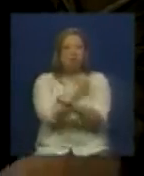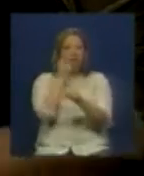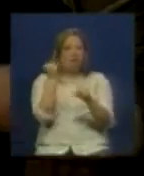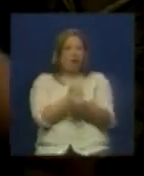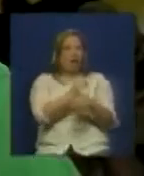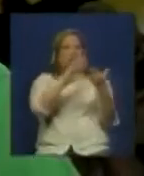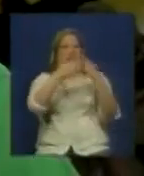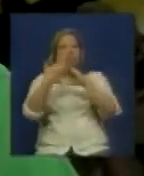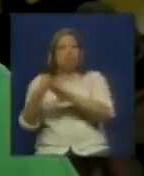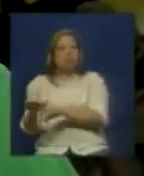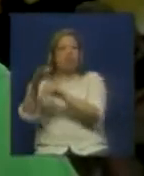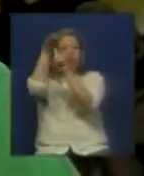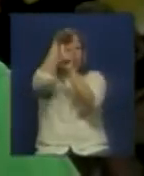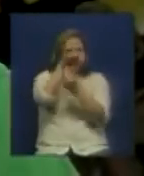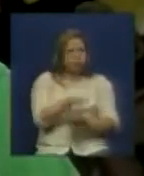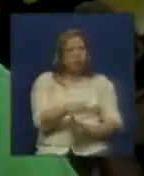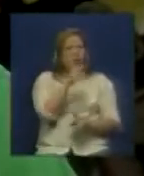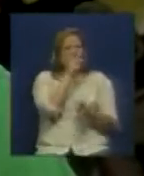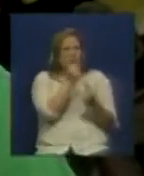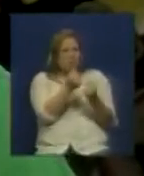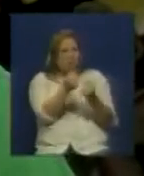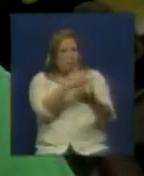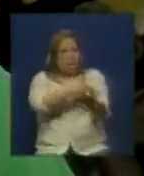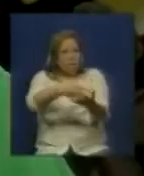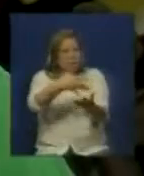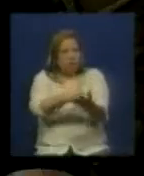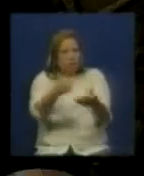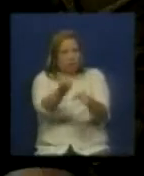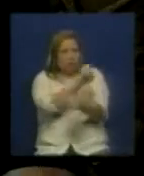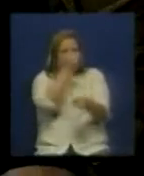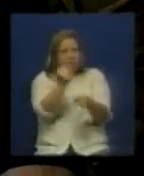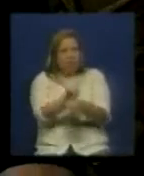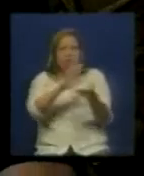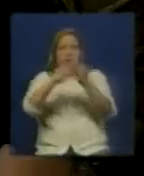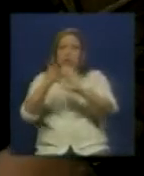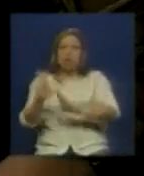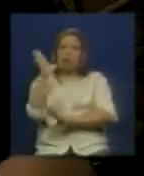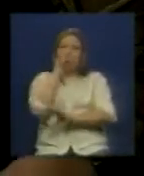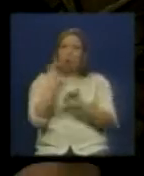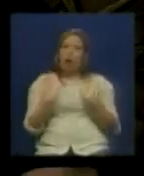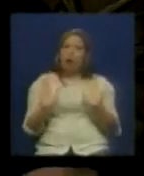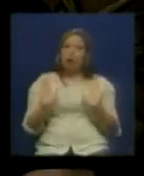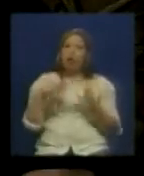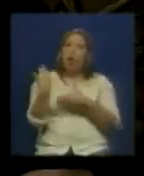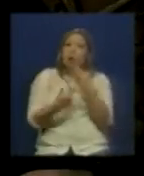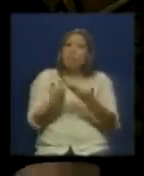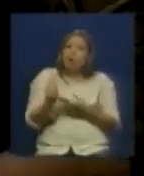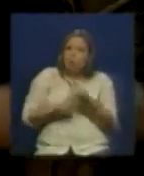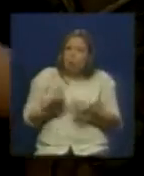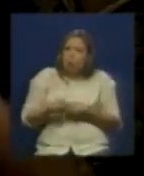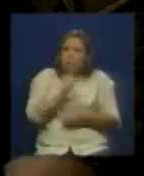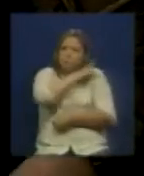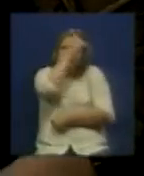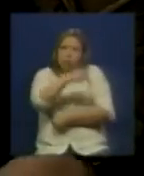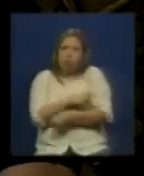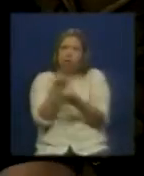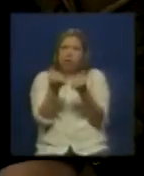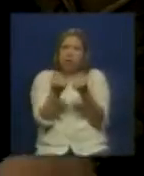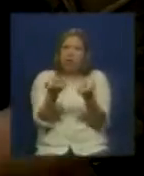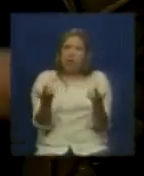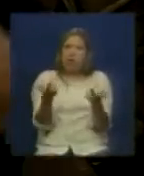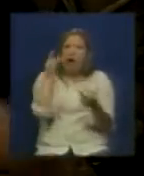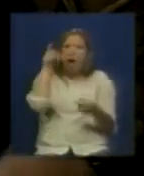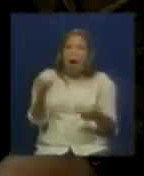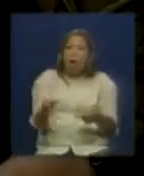comunidades que no ceden recursos como se construye el poder popular como se va a construir el poder popular si no le das el poder